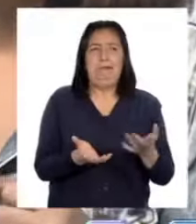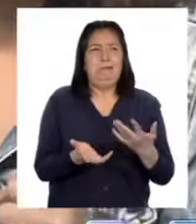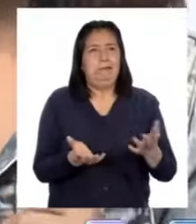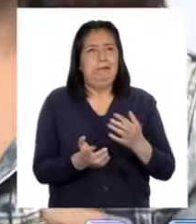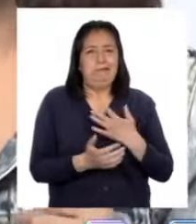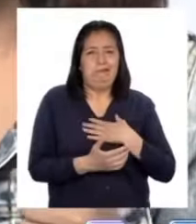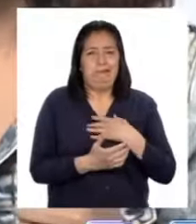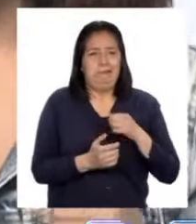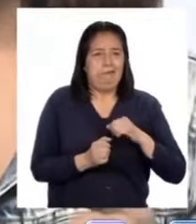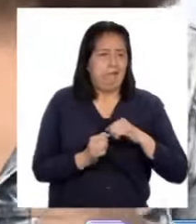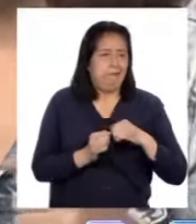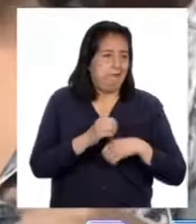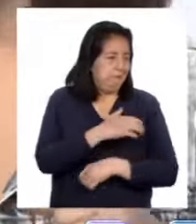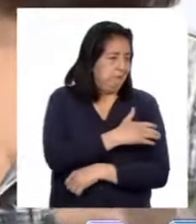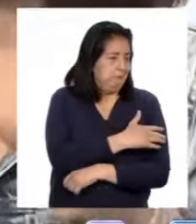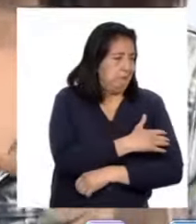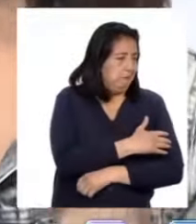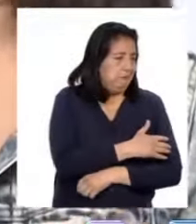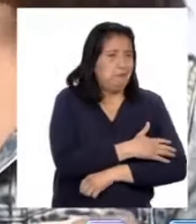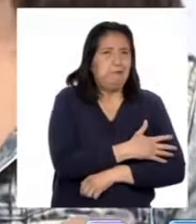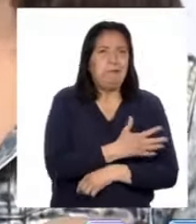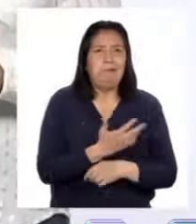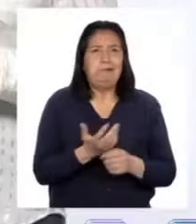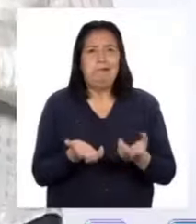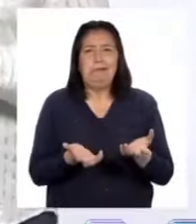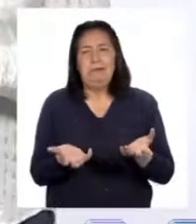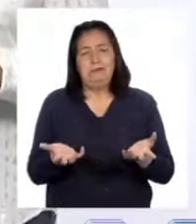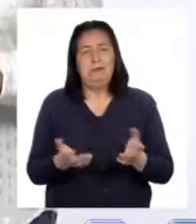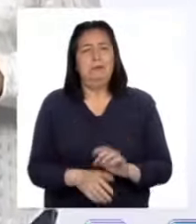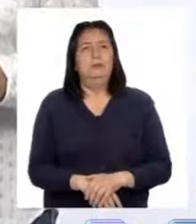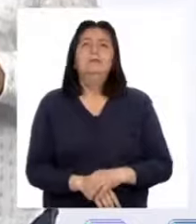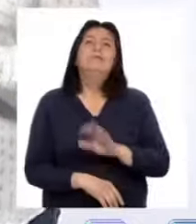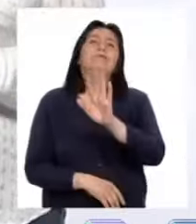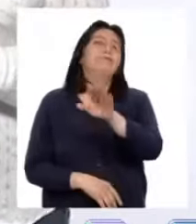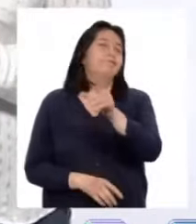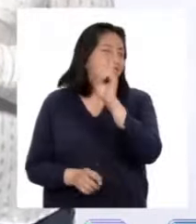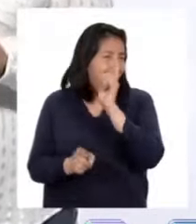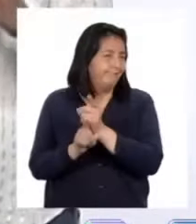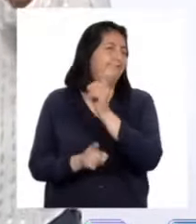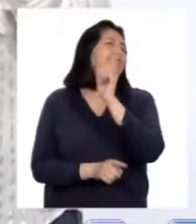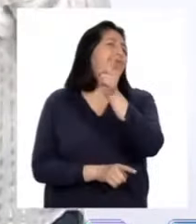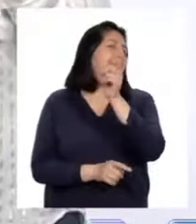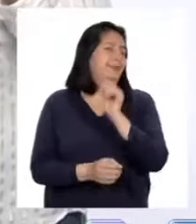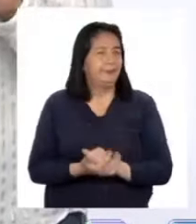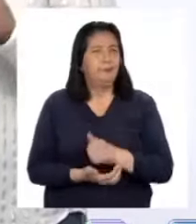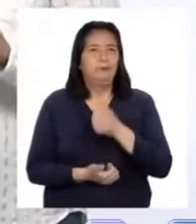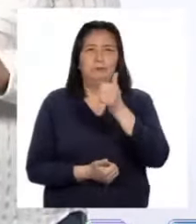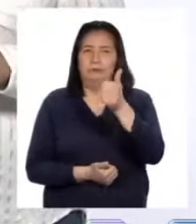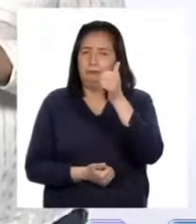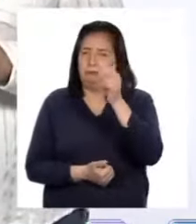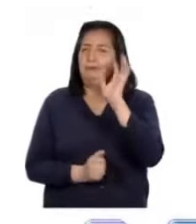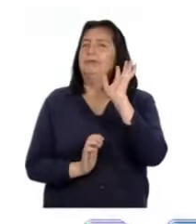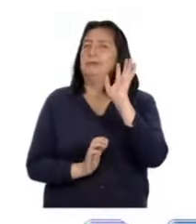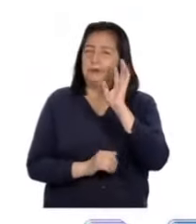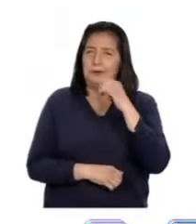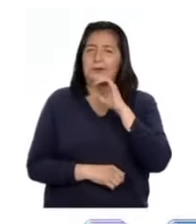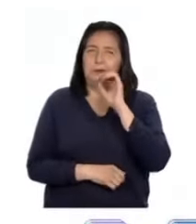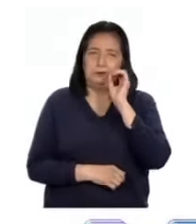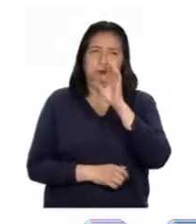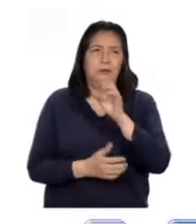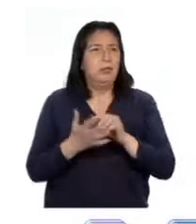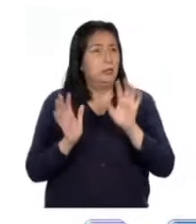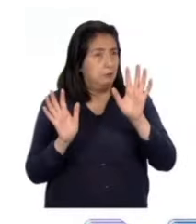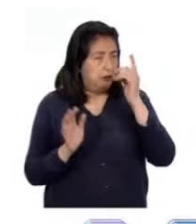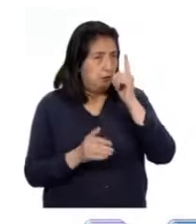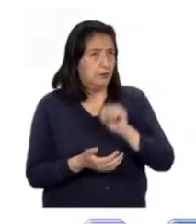incómodos porque nos podríamos chocar. ¿O no? Bien, Pati. Es una muy buena observación. ¿Qué